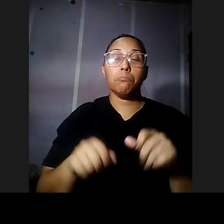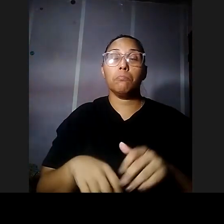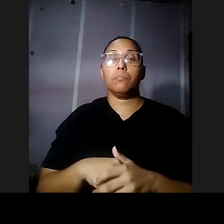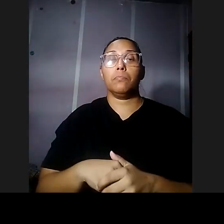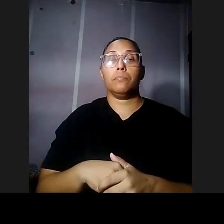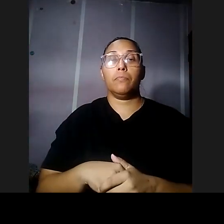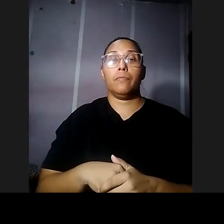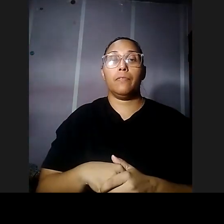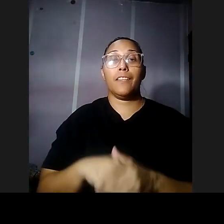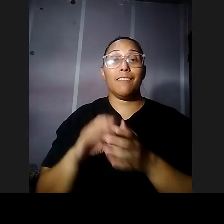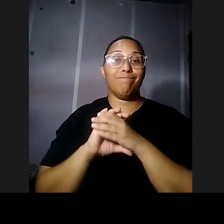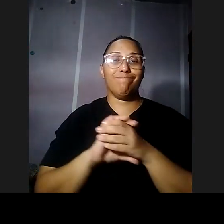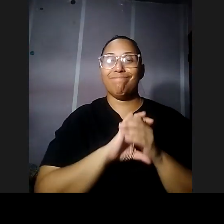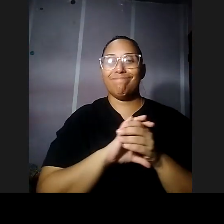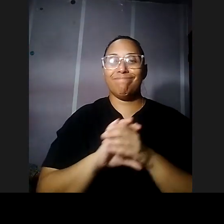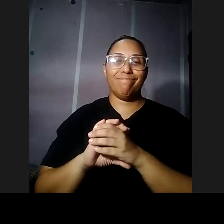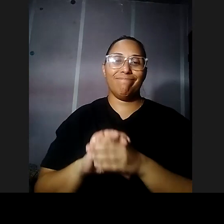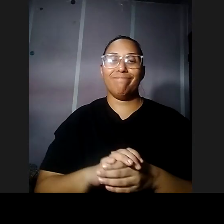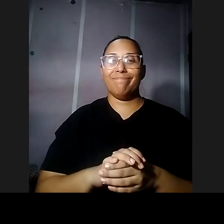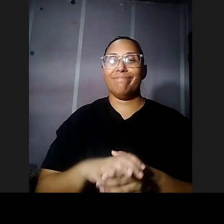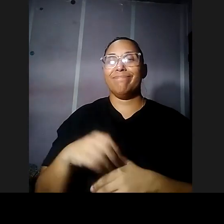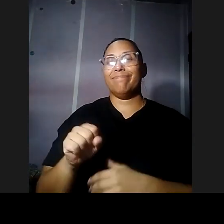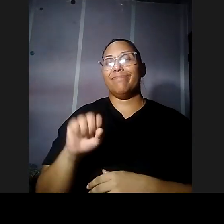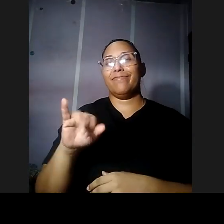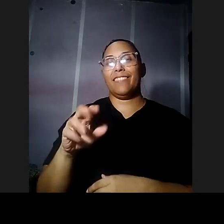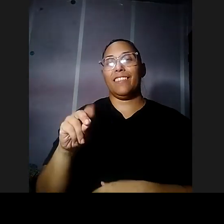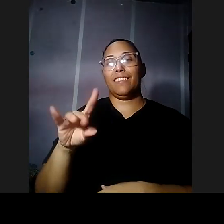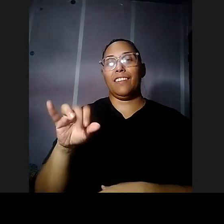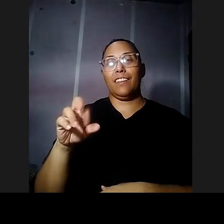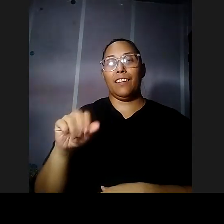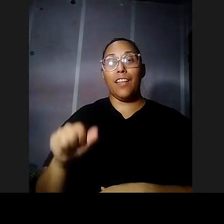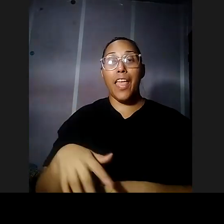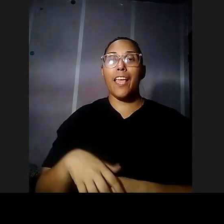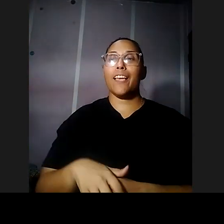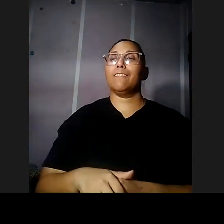felicidades de parte de la doctora Sandra Enrique que estuvo fabuloso